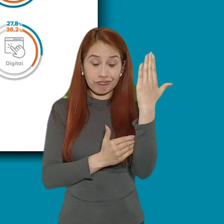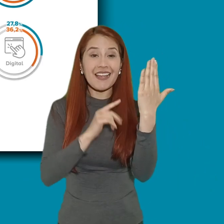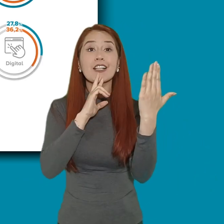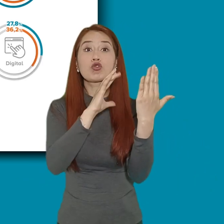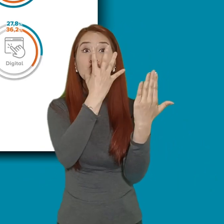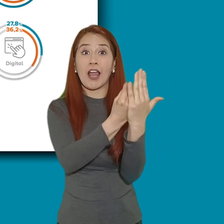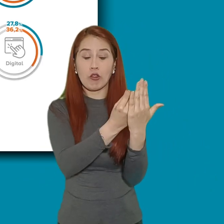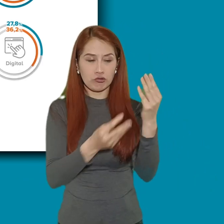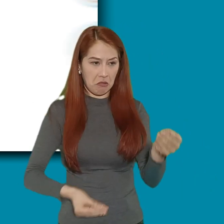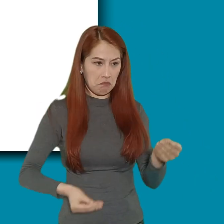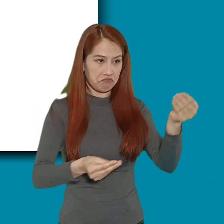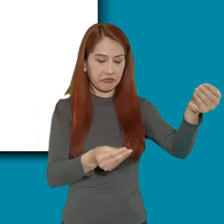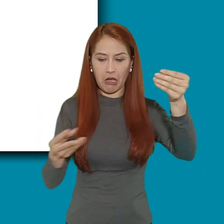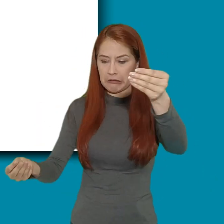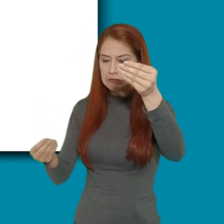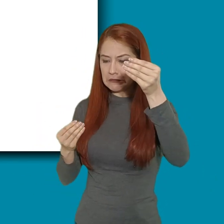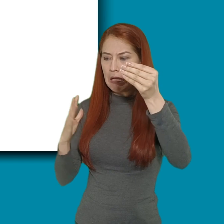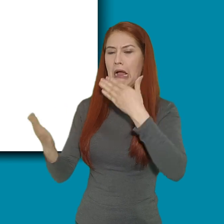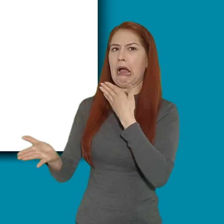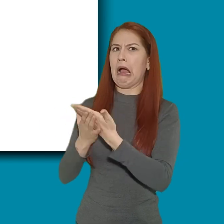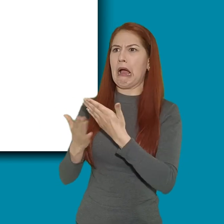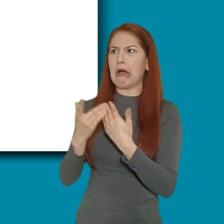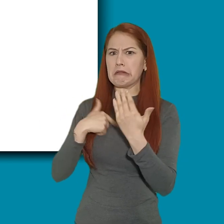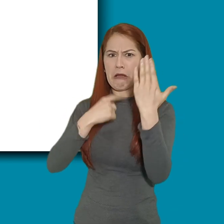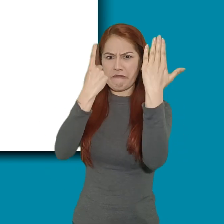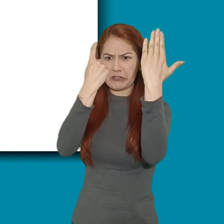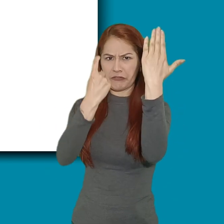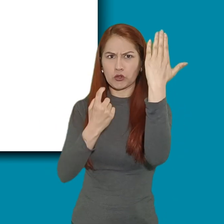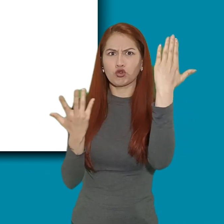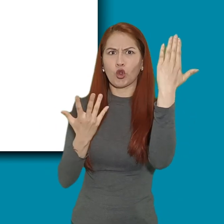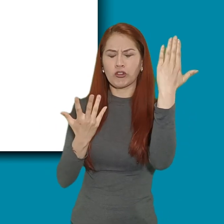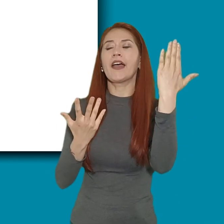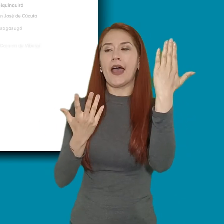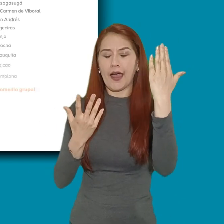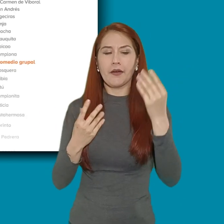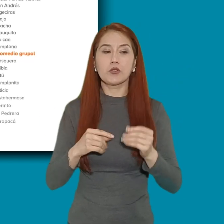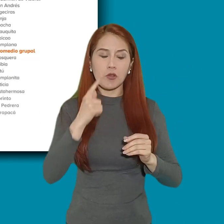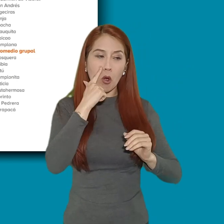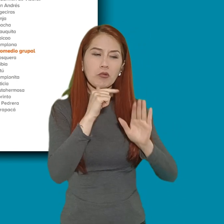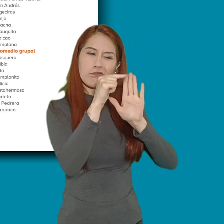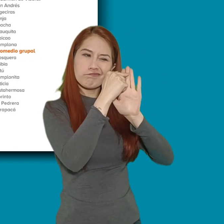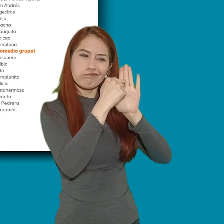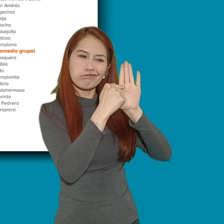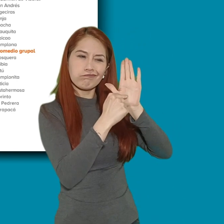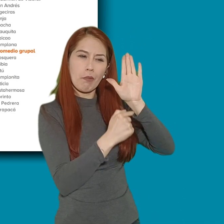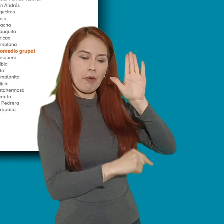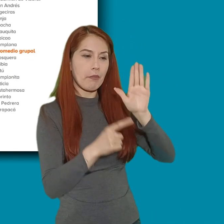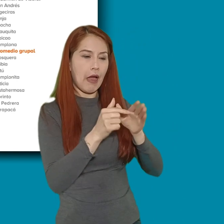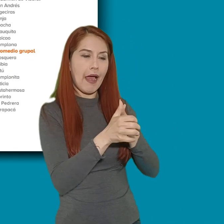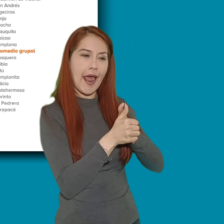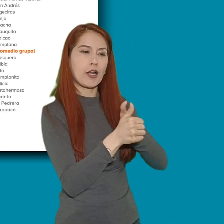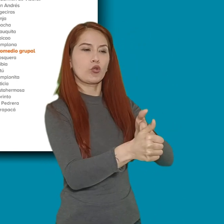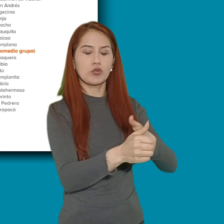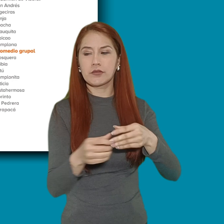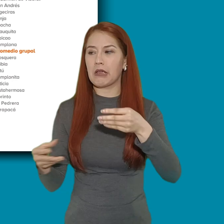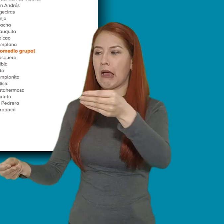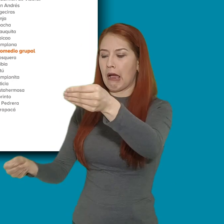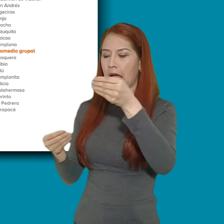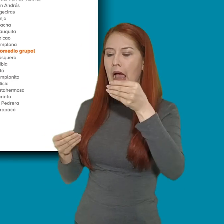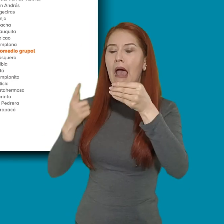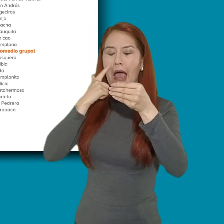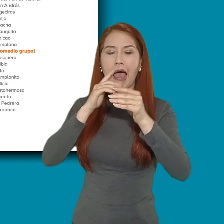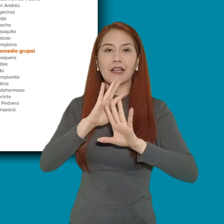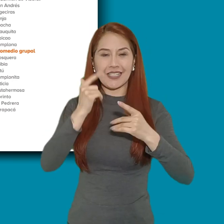señala qué sectores requieren mayor atención y entregar una agenda para el fortalecimiento base para las estrategias de